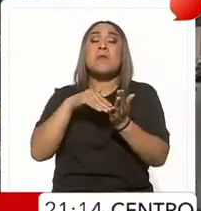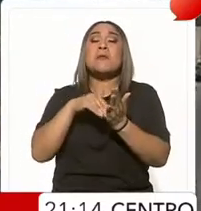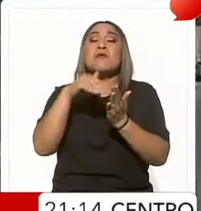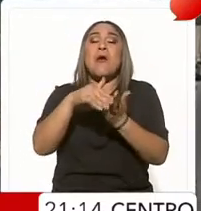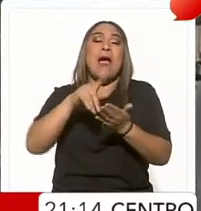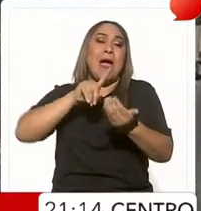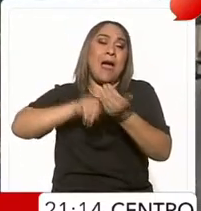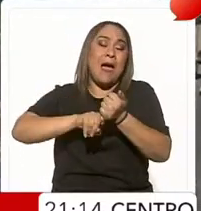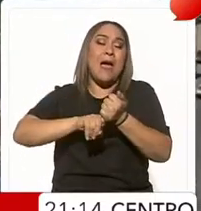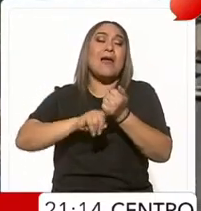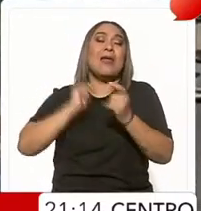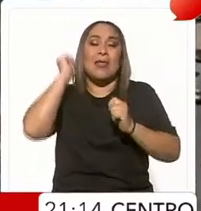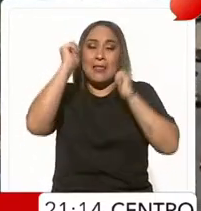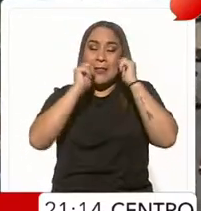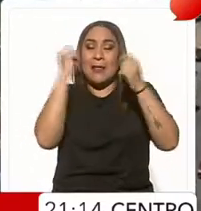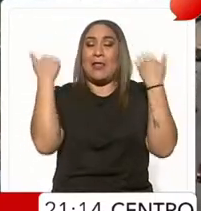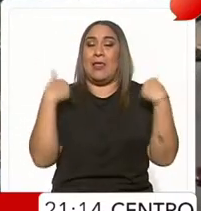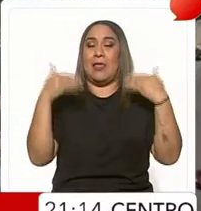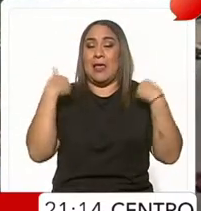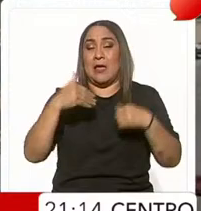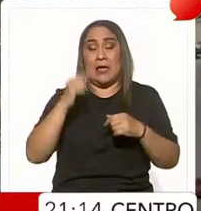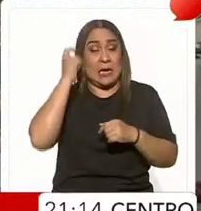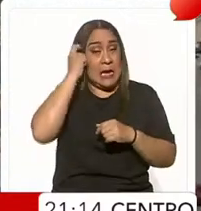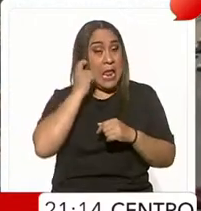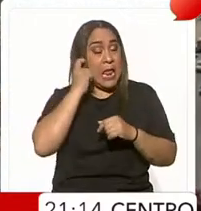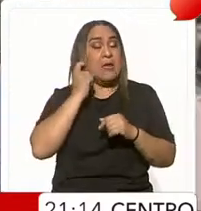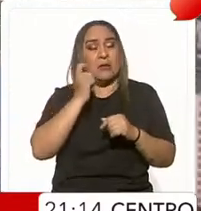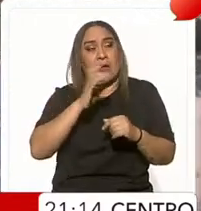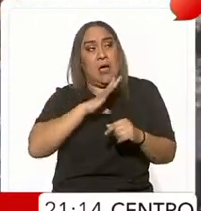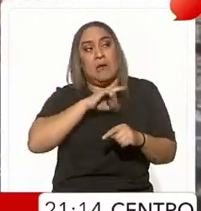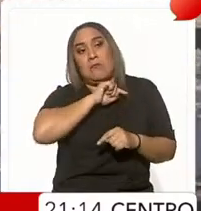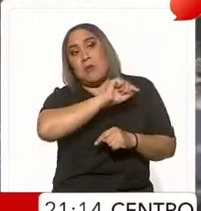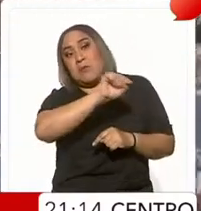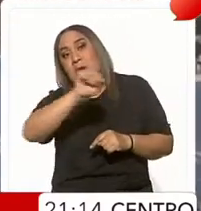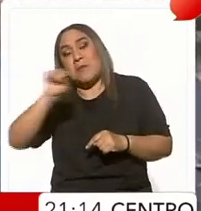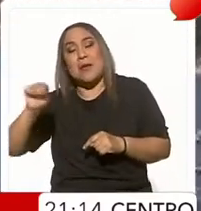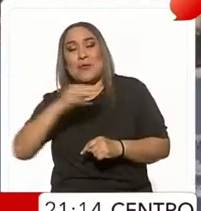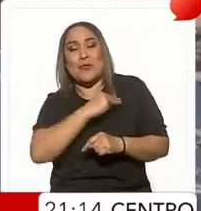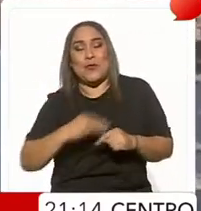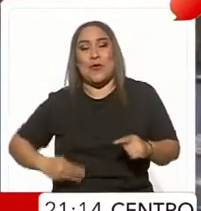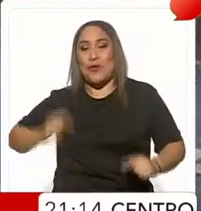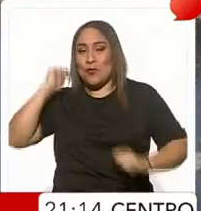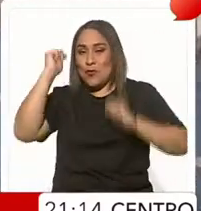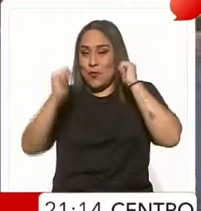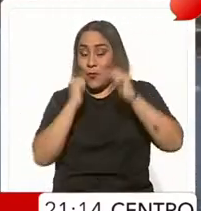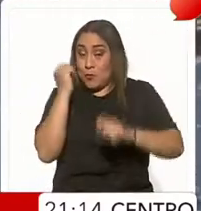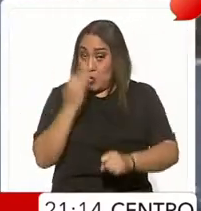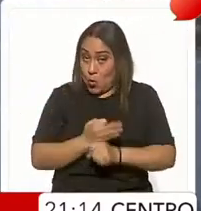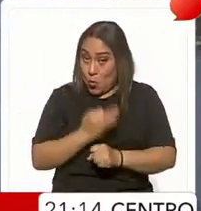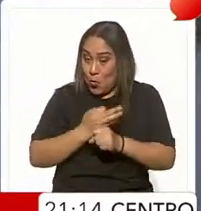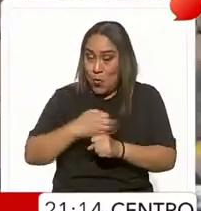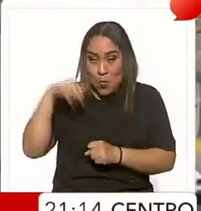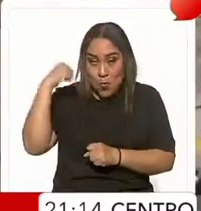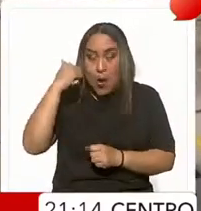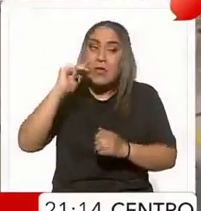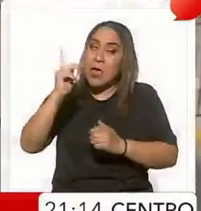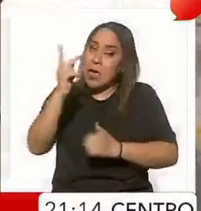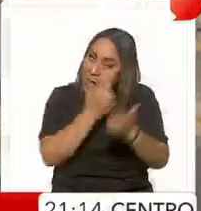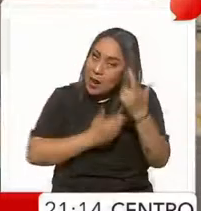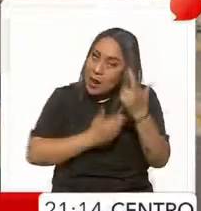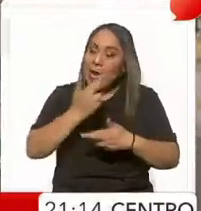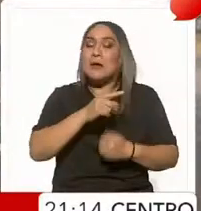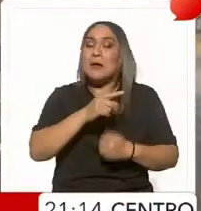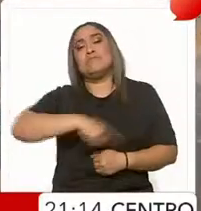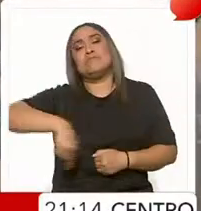todo el estado, sumando la derrama económica de otros municipios turísticos. Hoy Acapulco volvió y toda su gente